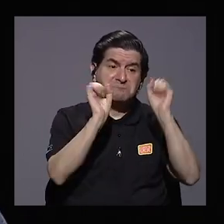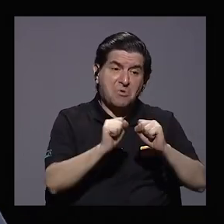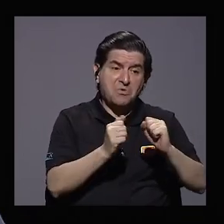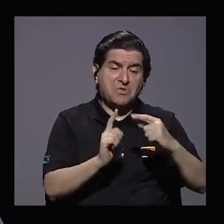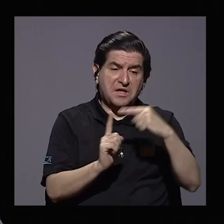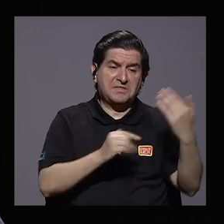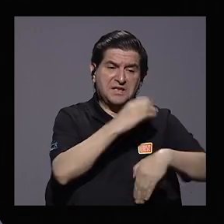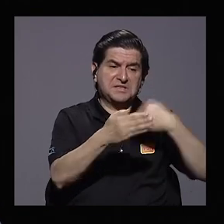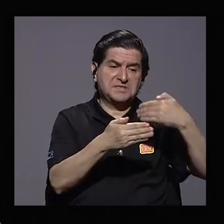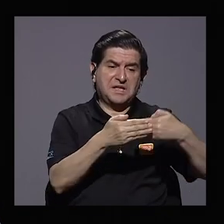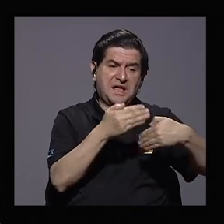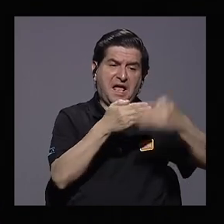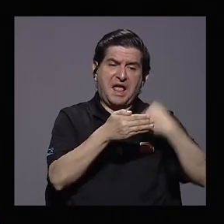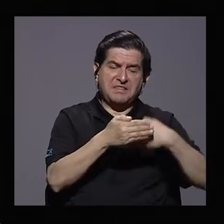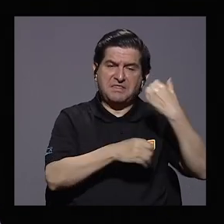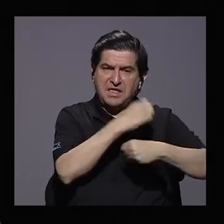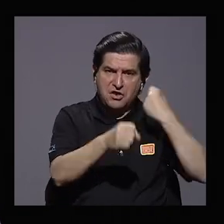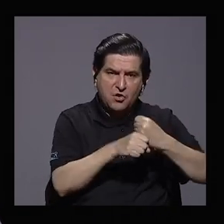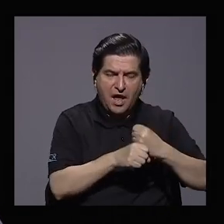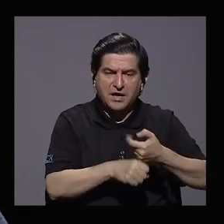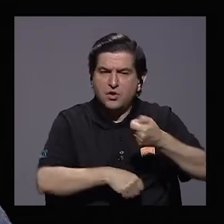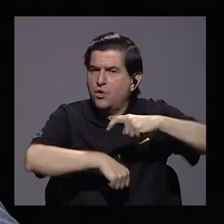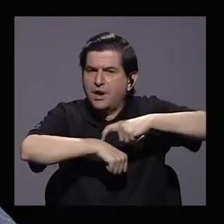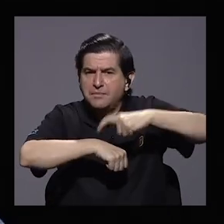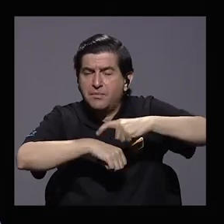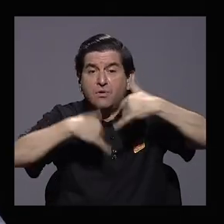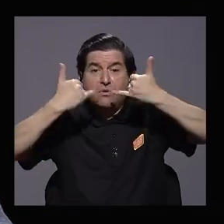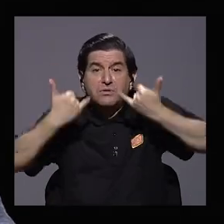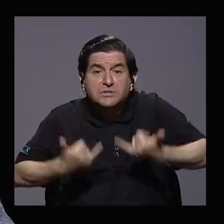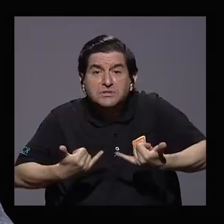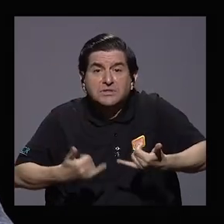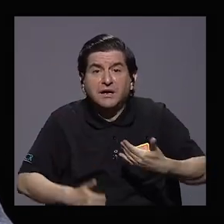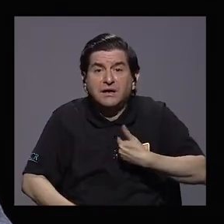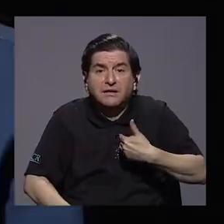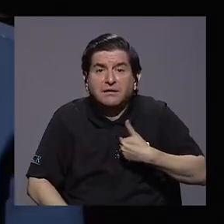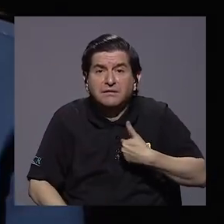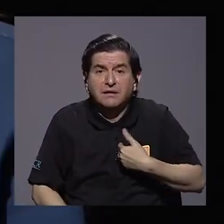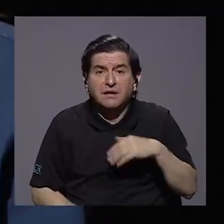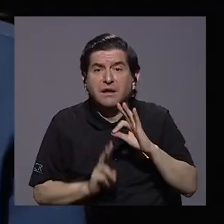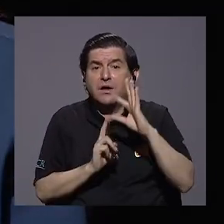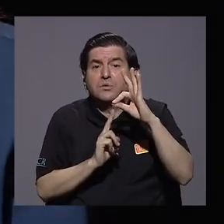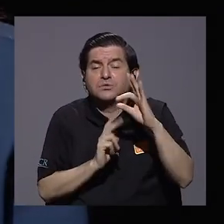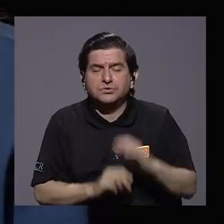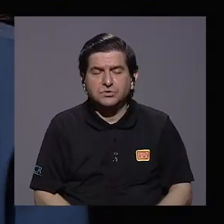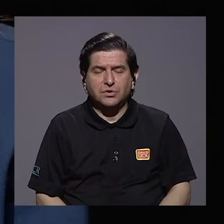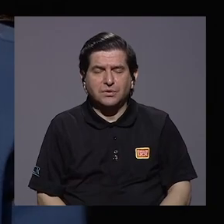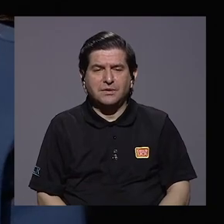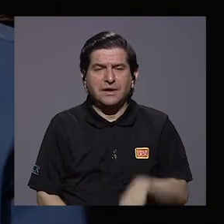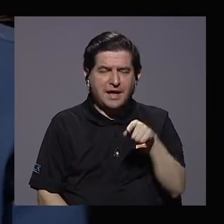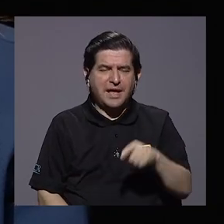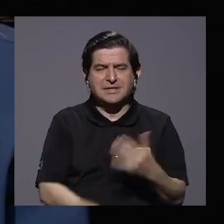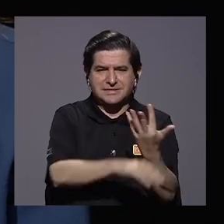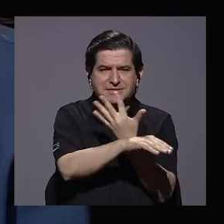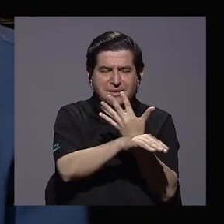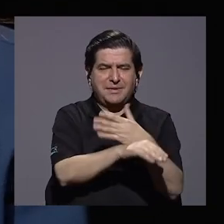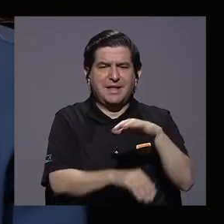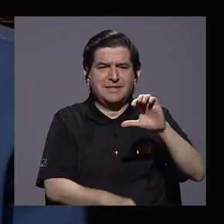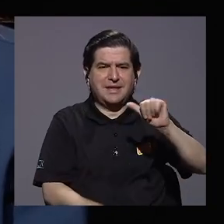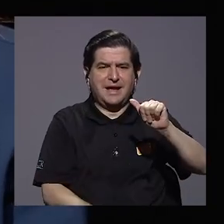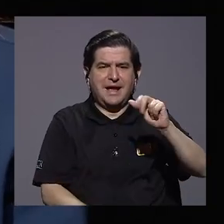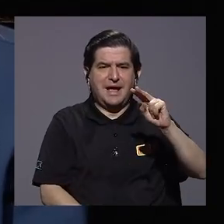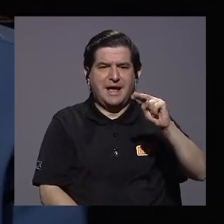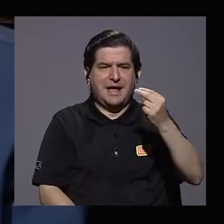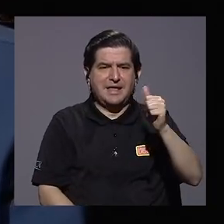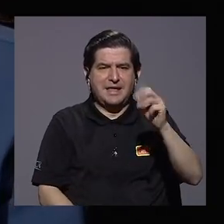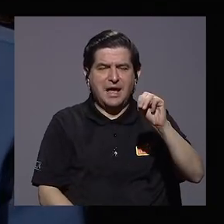sido desde el año pasado, en el corto plazo, ya tendríamos una salida. La planta de cáñamo, usted la puede empezar a